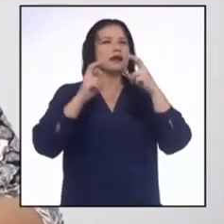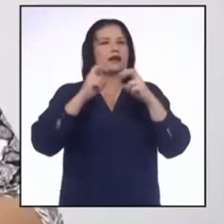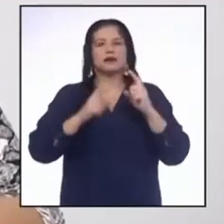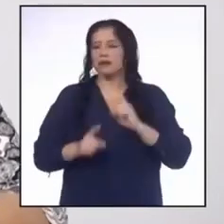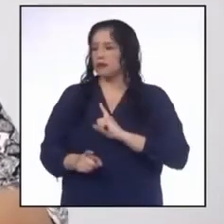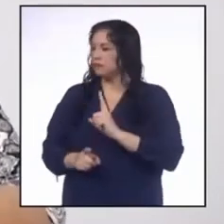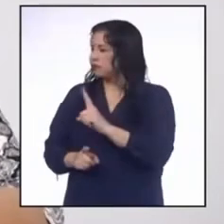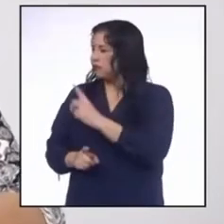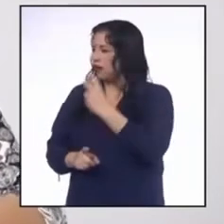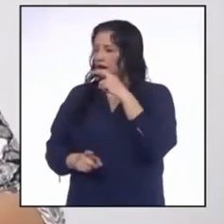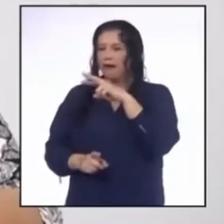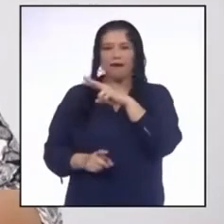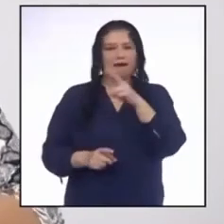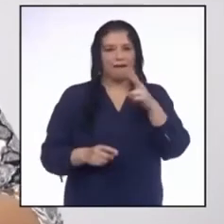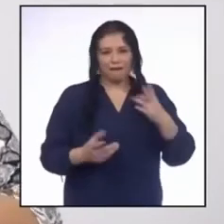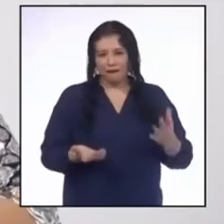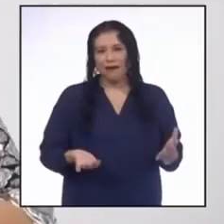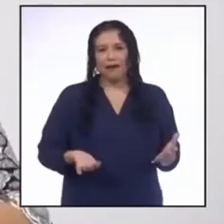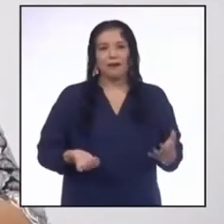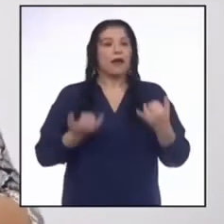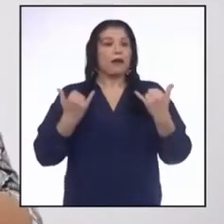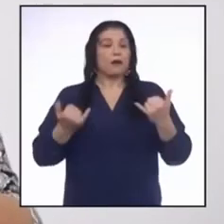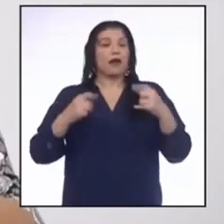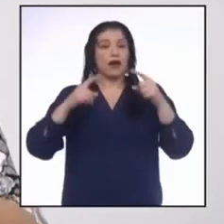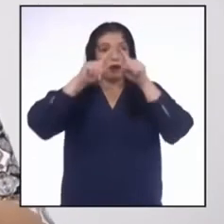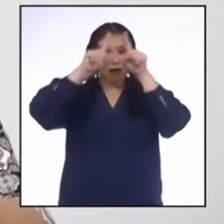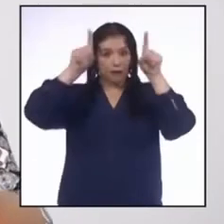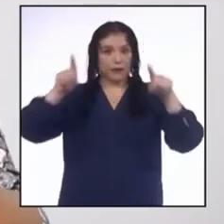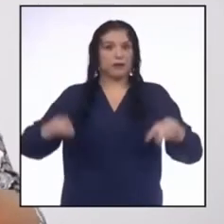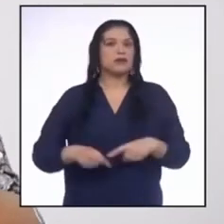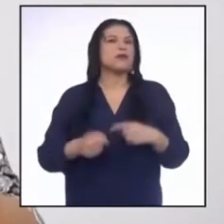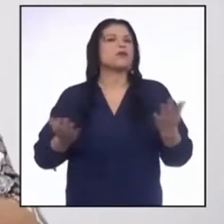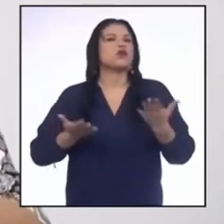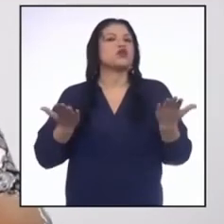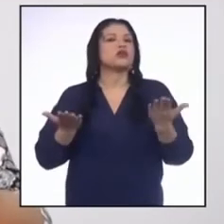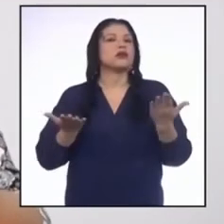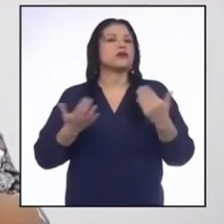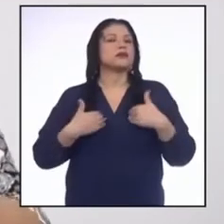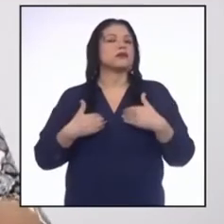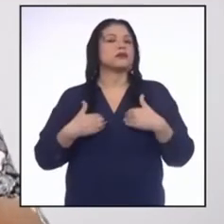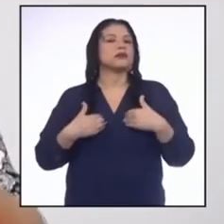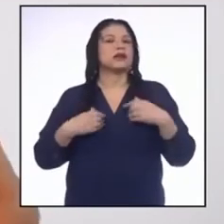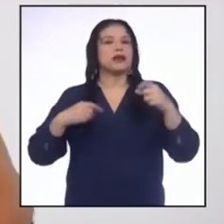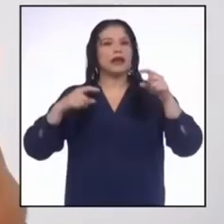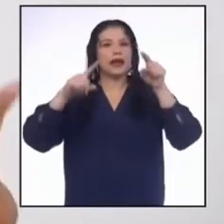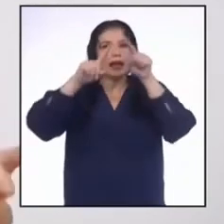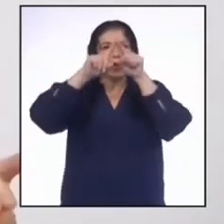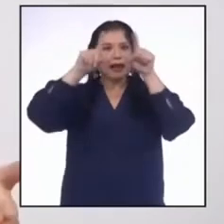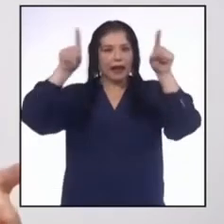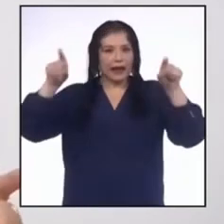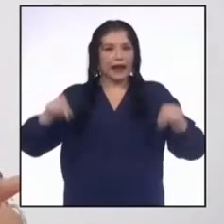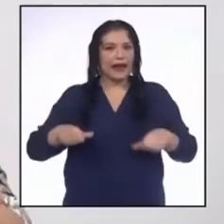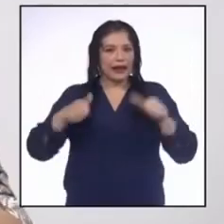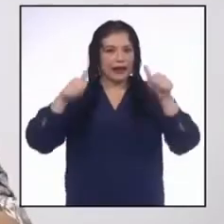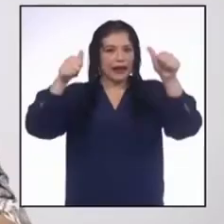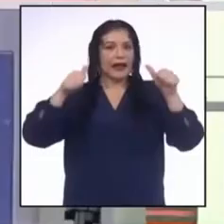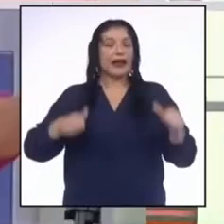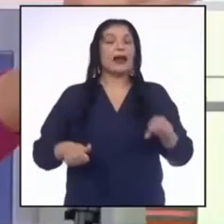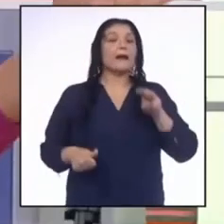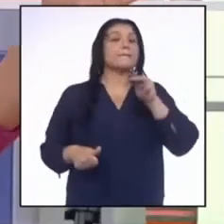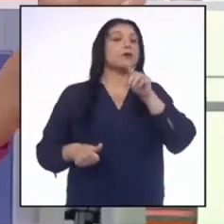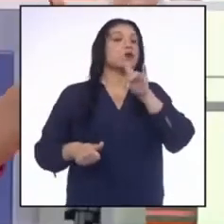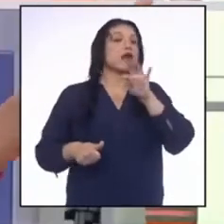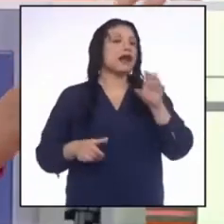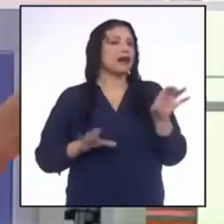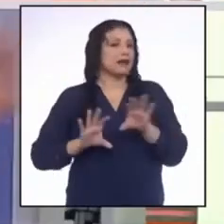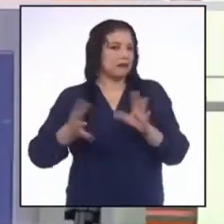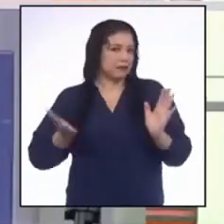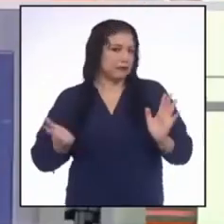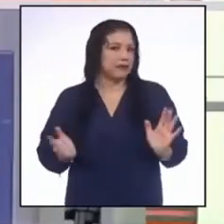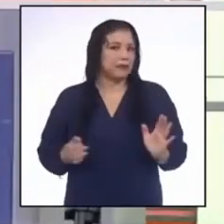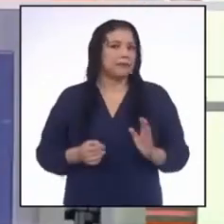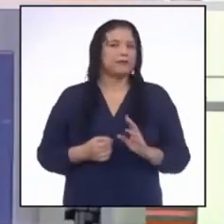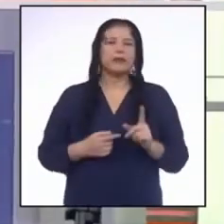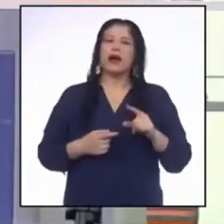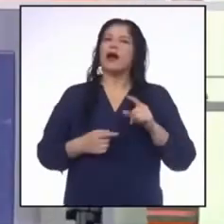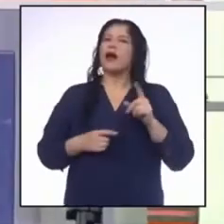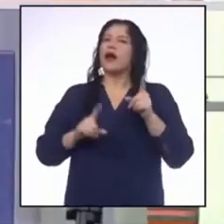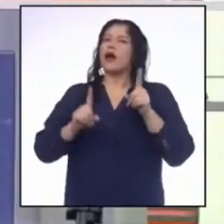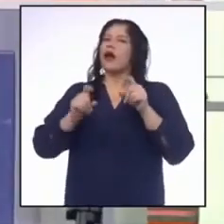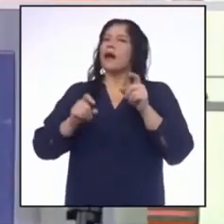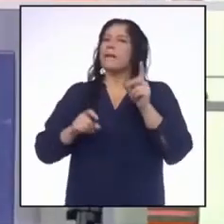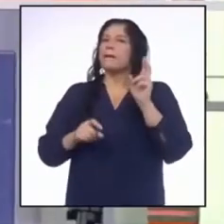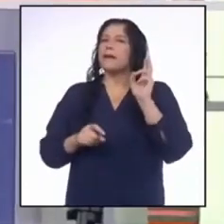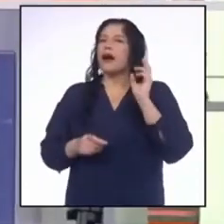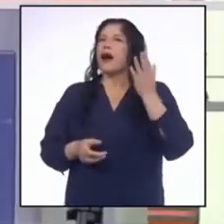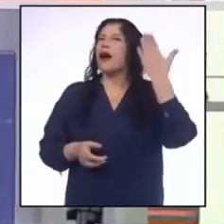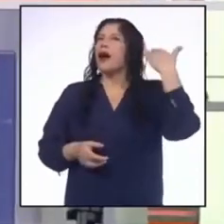Por ahora, nuestro afiche lo pondremos en el periódico mural que vamos a elaborar. Profesora, hace poco